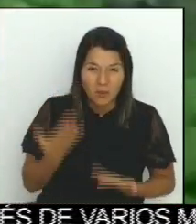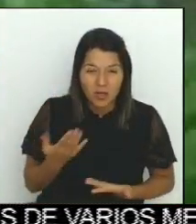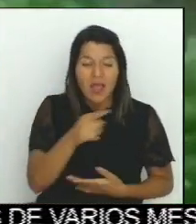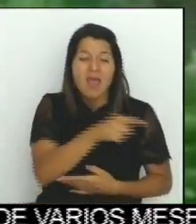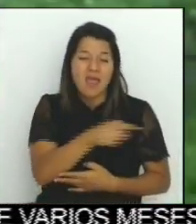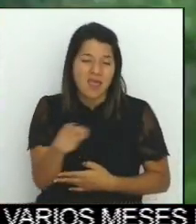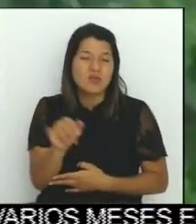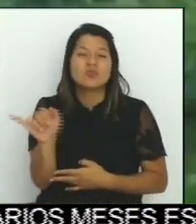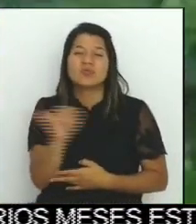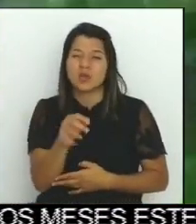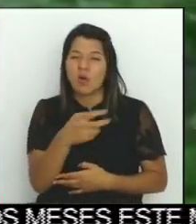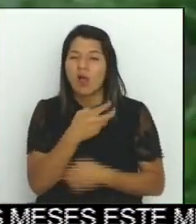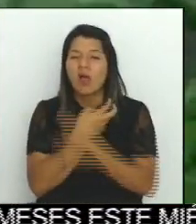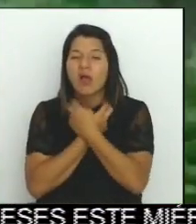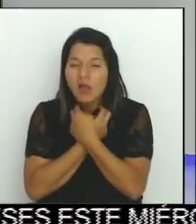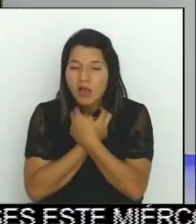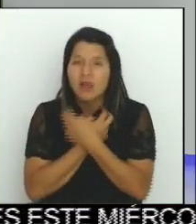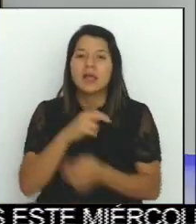fumigación.